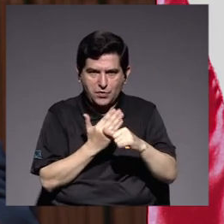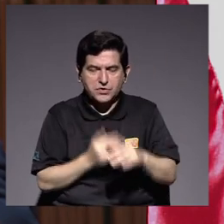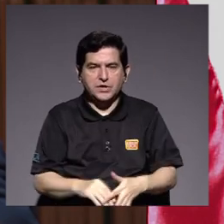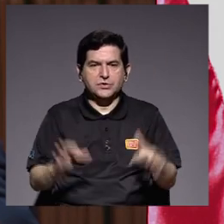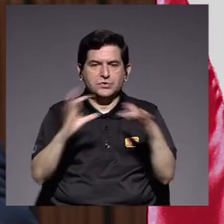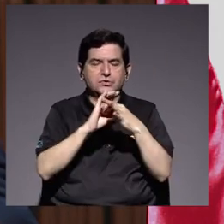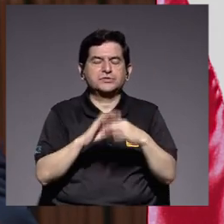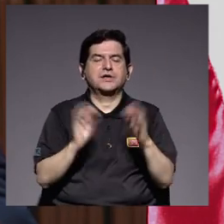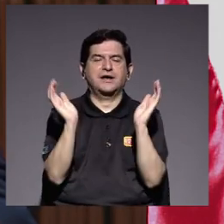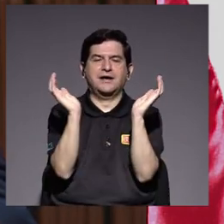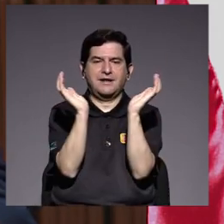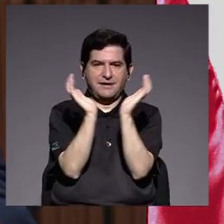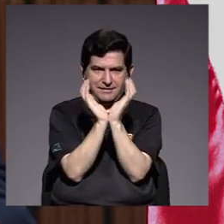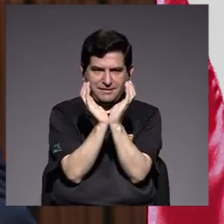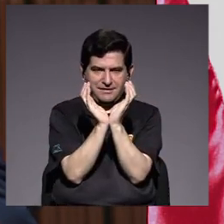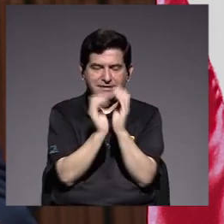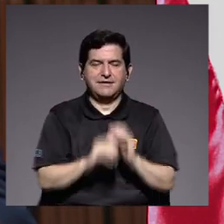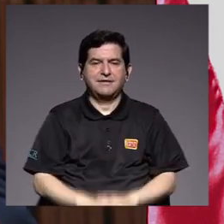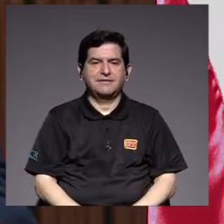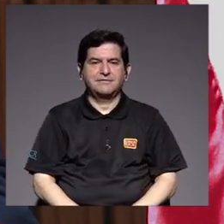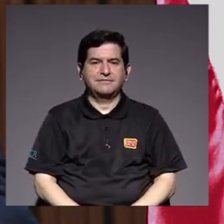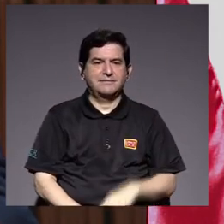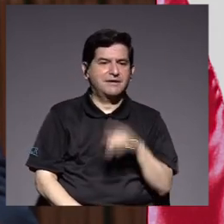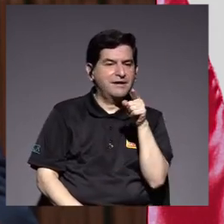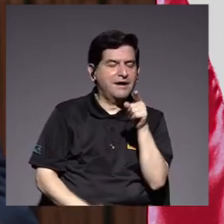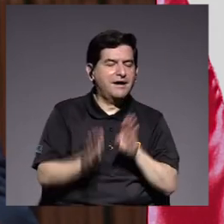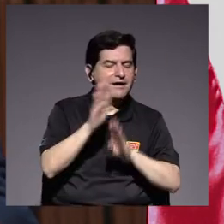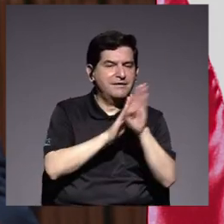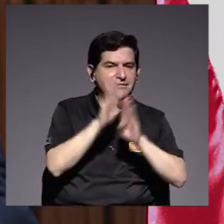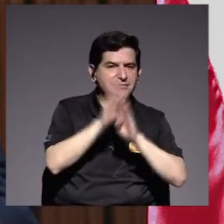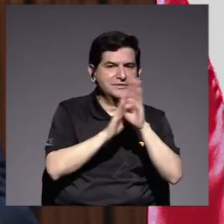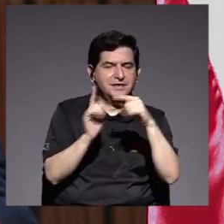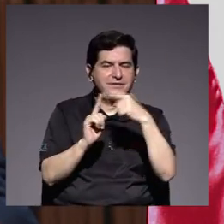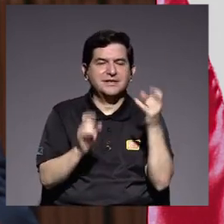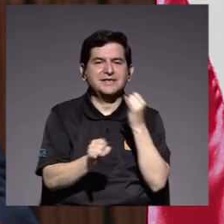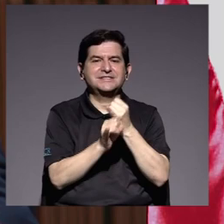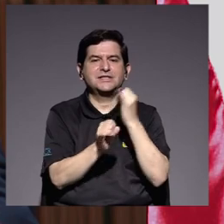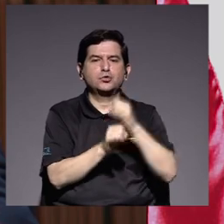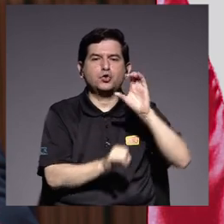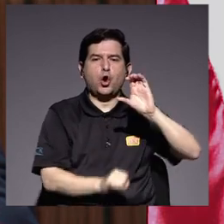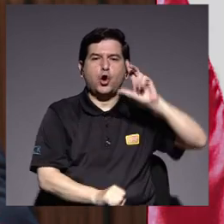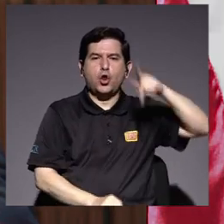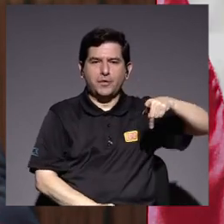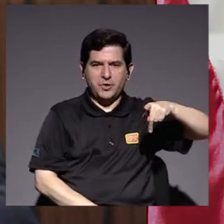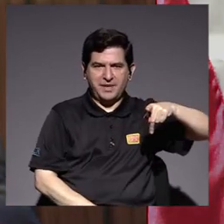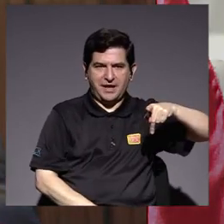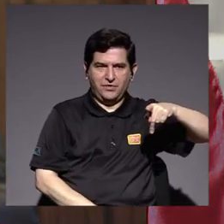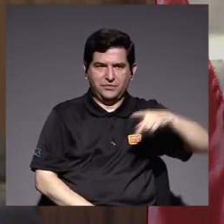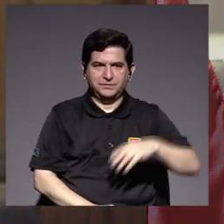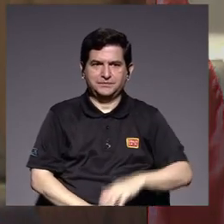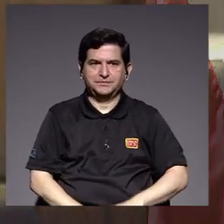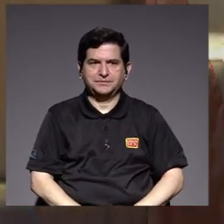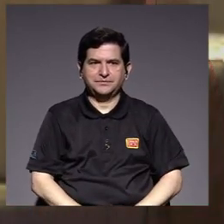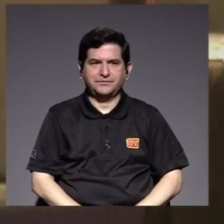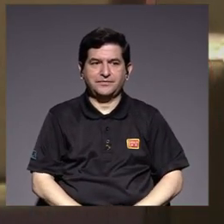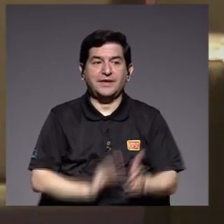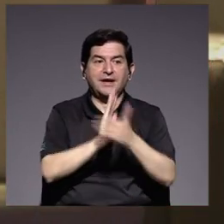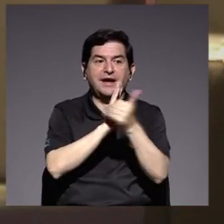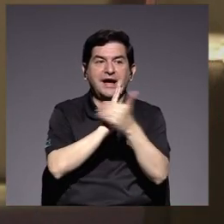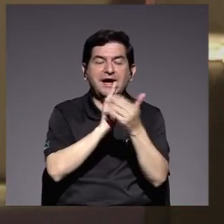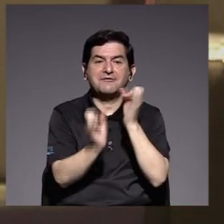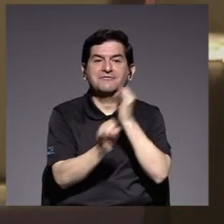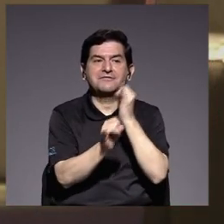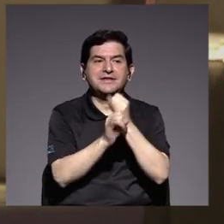asocio con la caja costarricense de seguro social se han desarrollado desde el instituto Clomiro Picado la capacidad